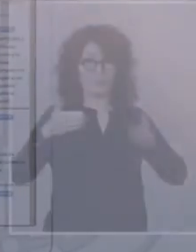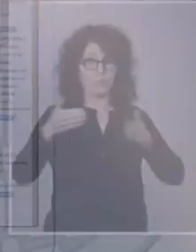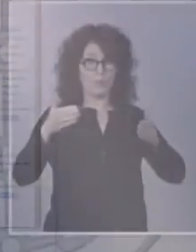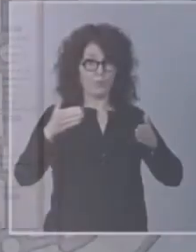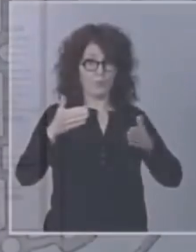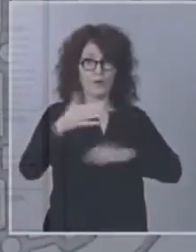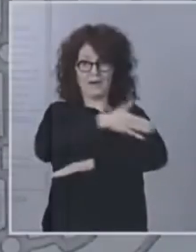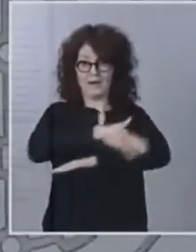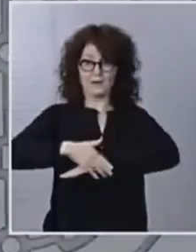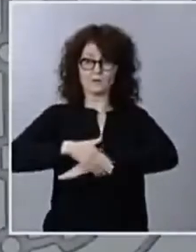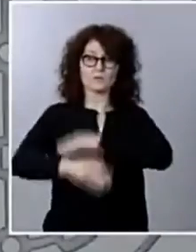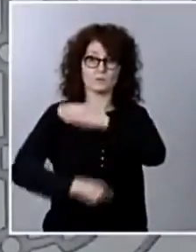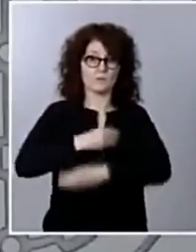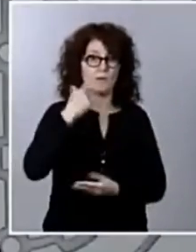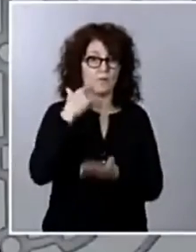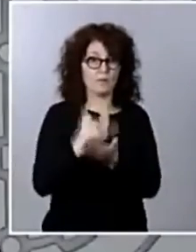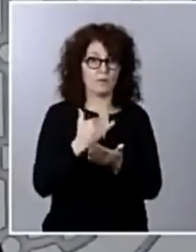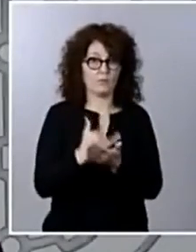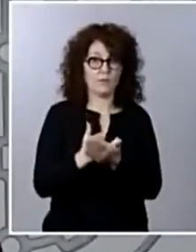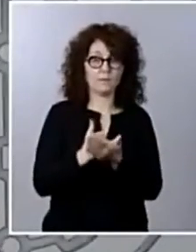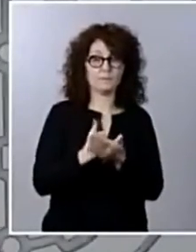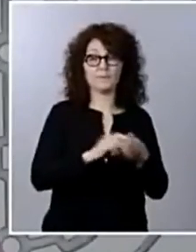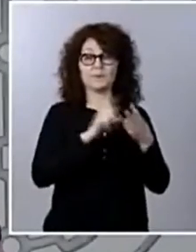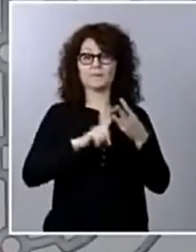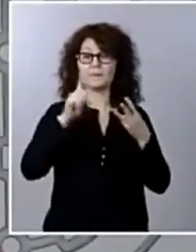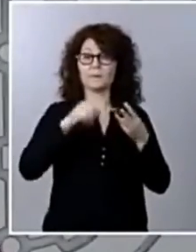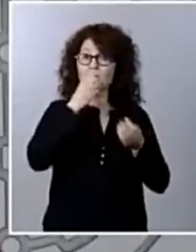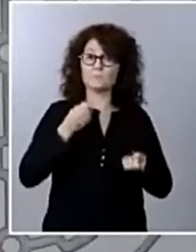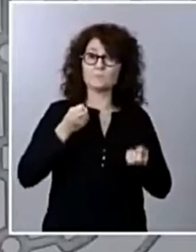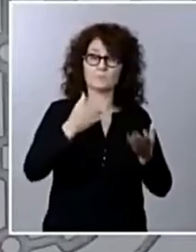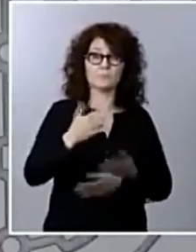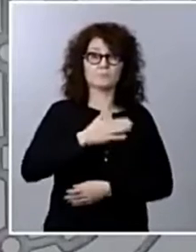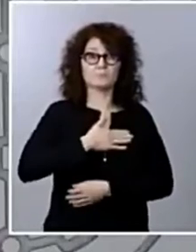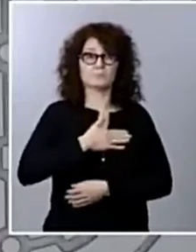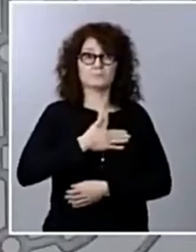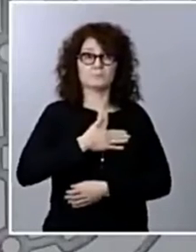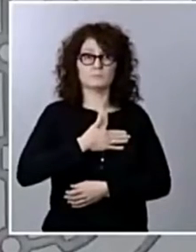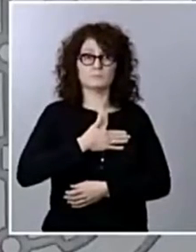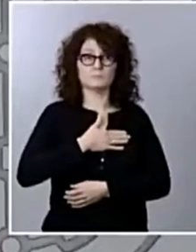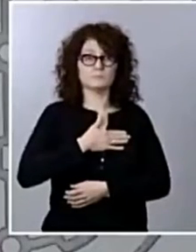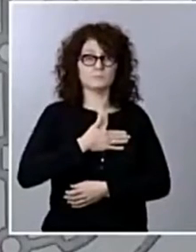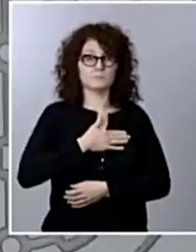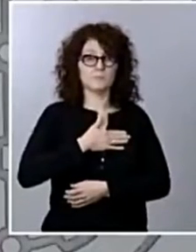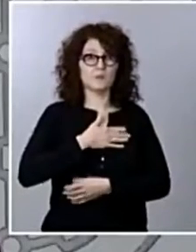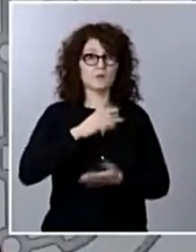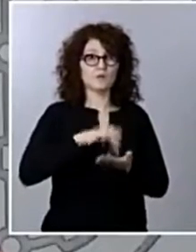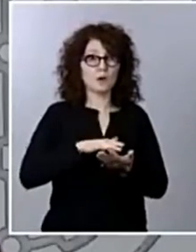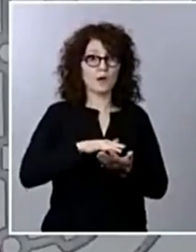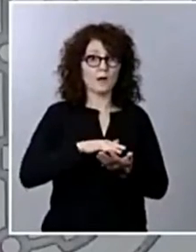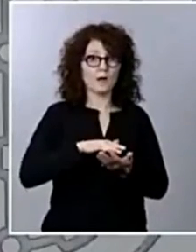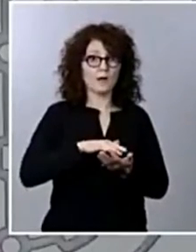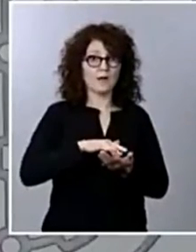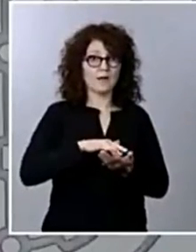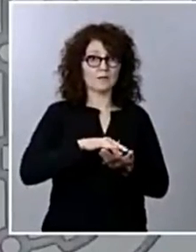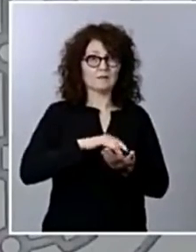Y decirle, en tercer lugar, que por supuesto no nos costa que se produzcan desplazamientos, que se produzcan traslados